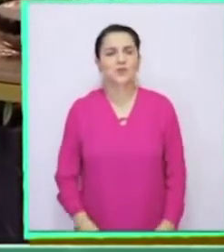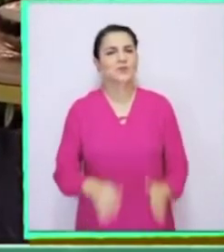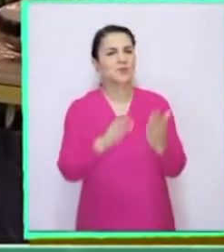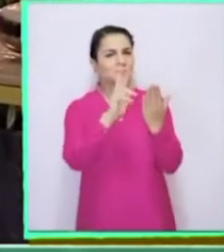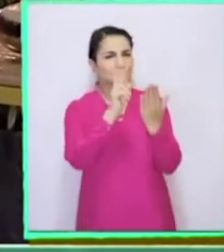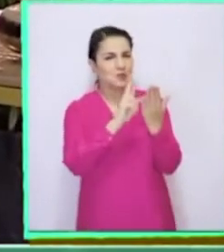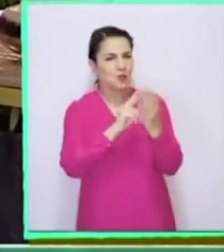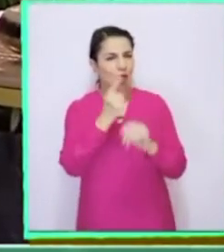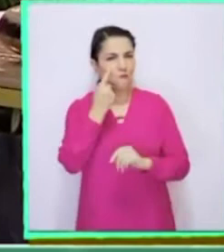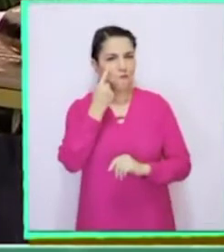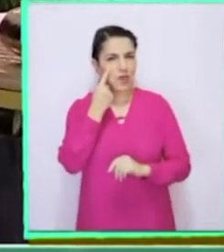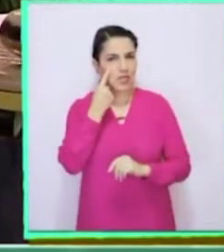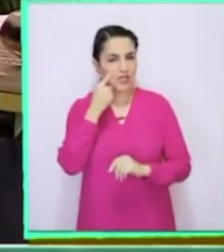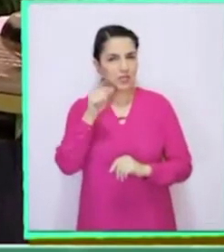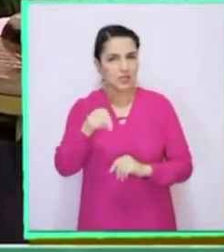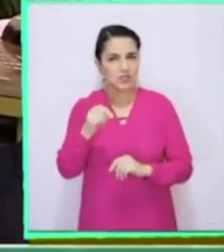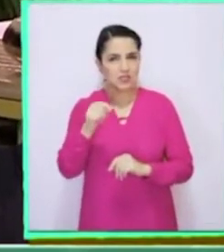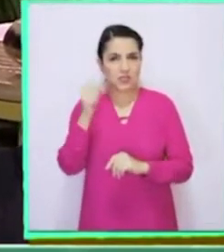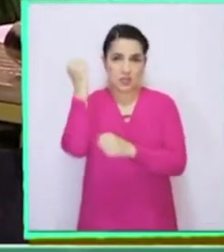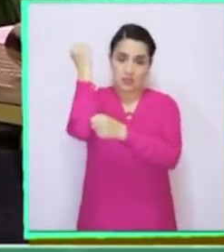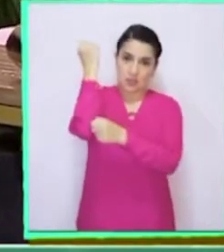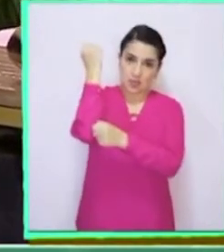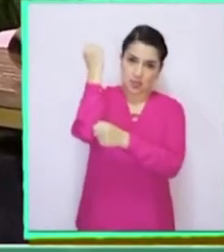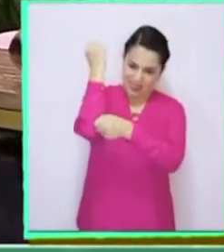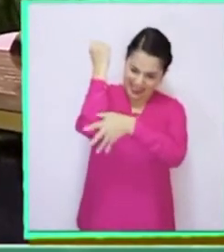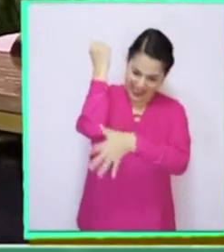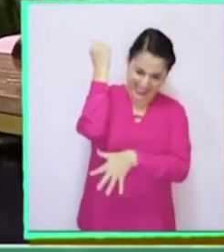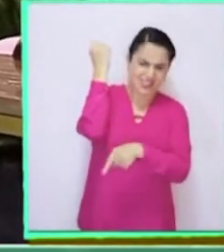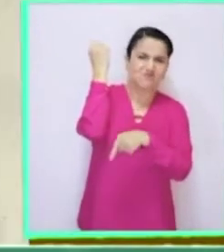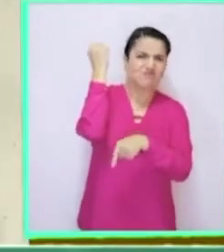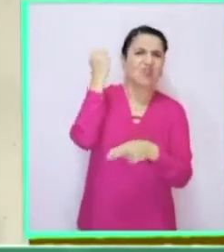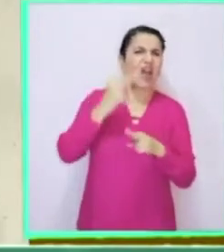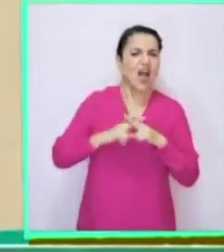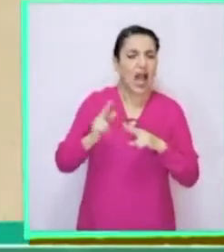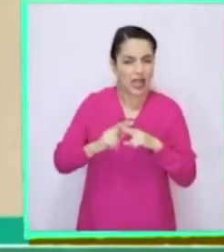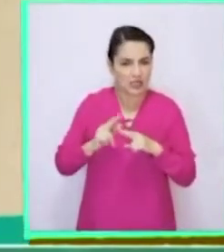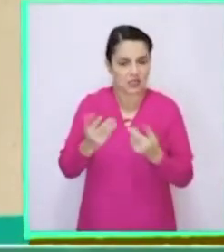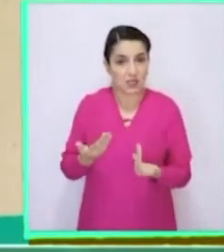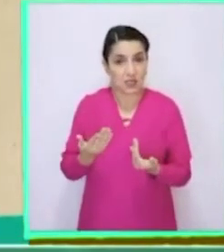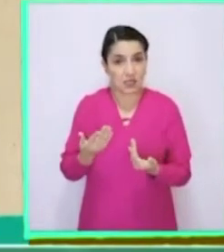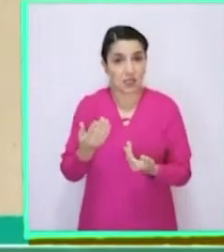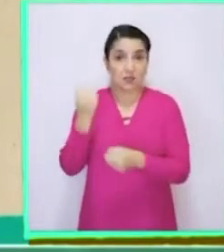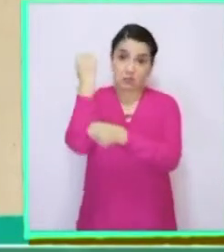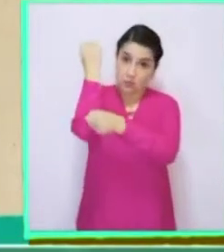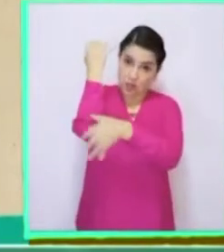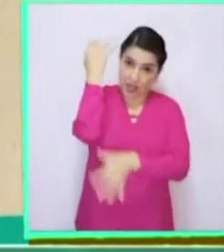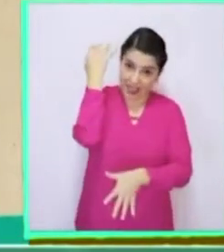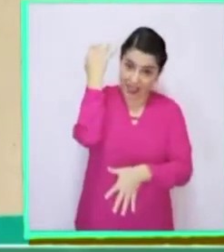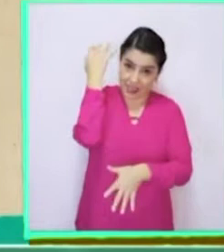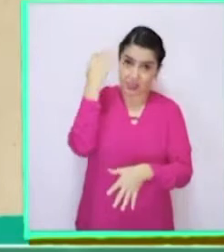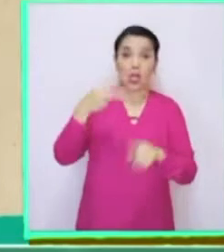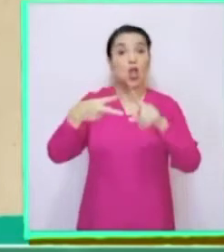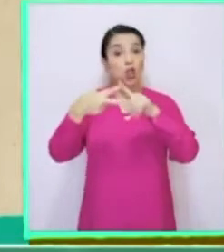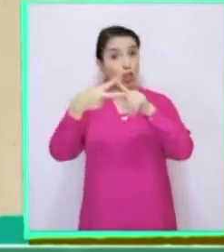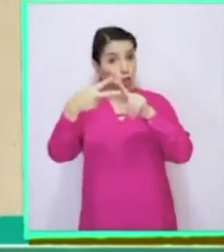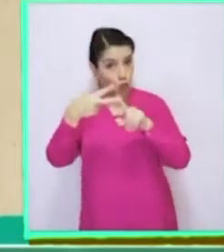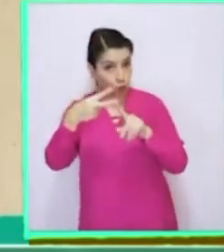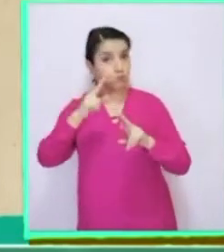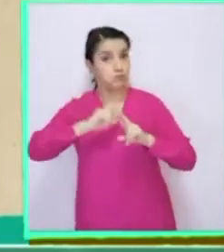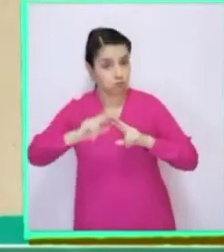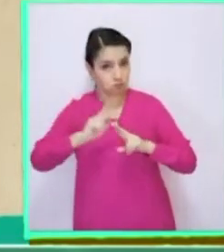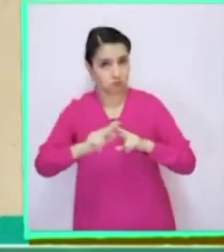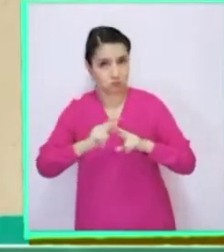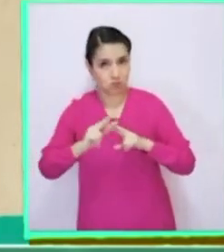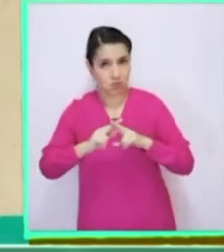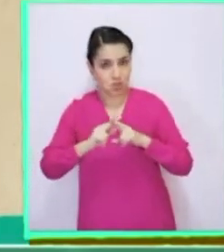Y fíjense, sobre las raíces dice lo siguiente. Las raíces tienen principalmente dos funciones.